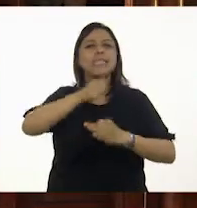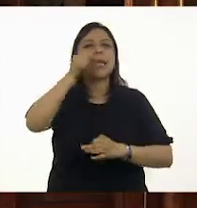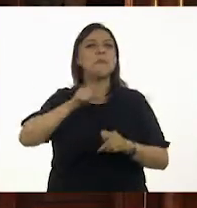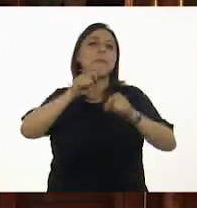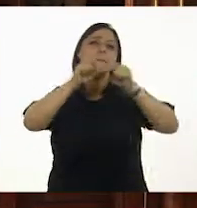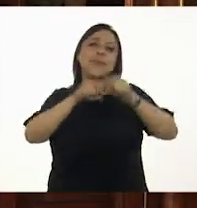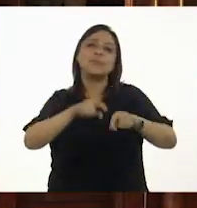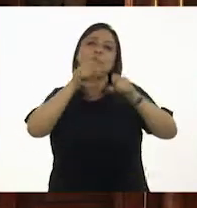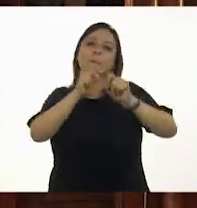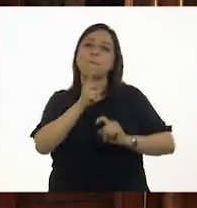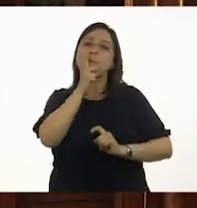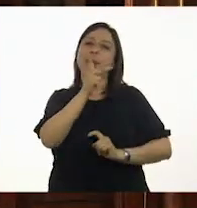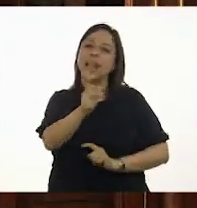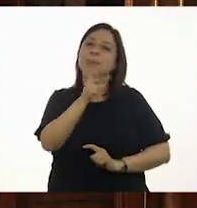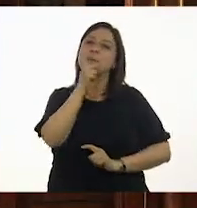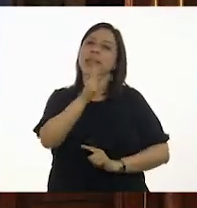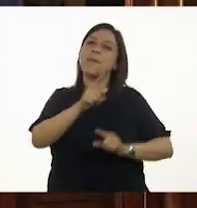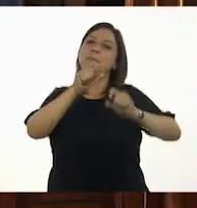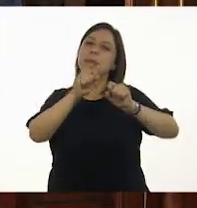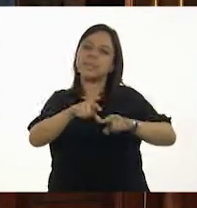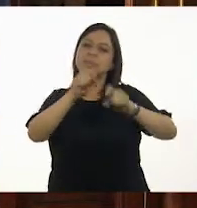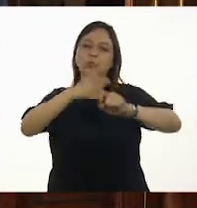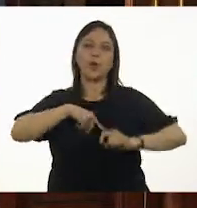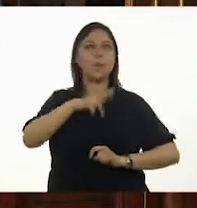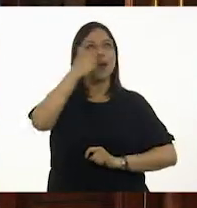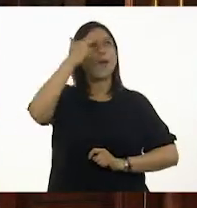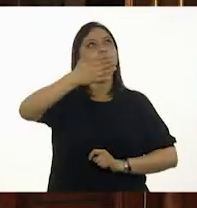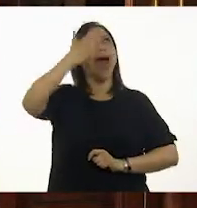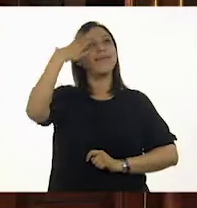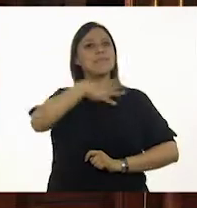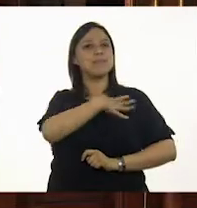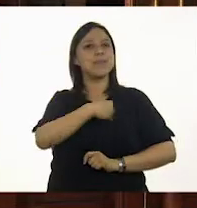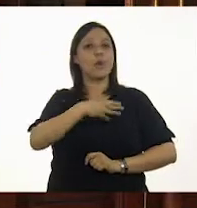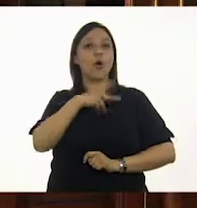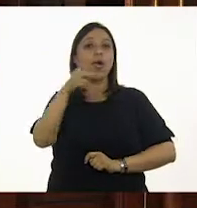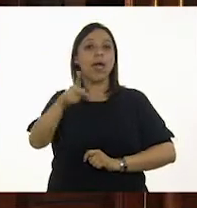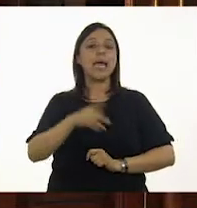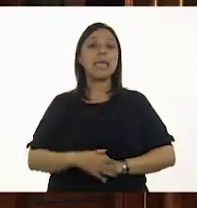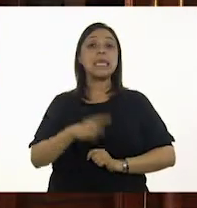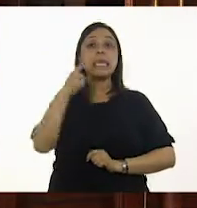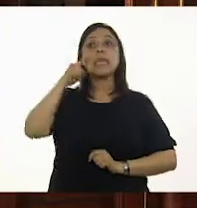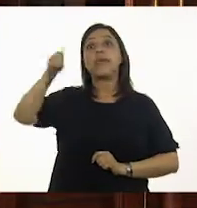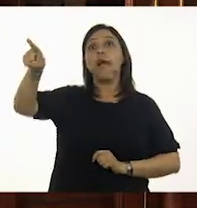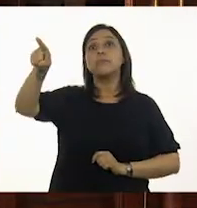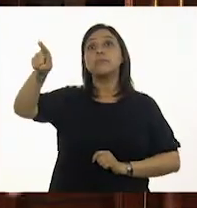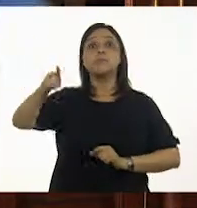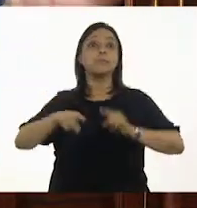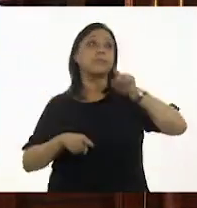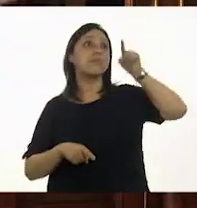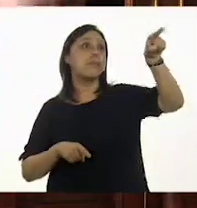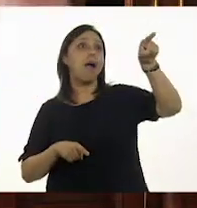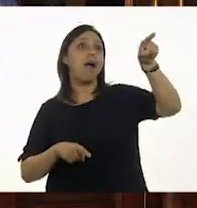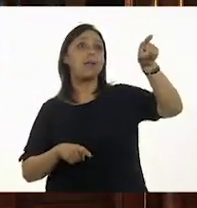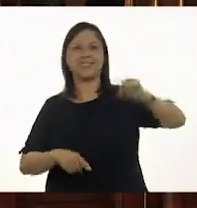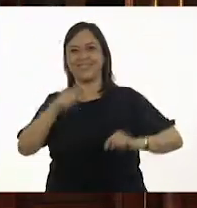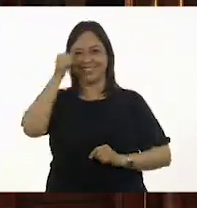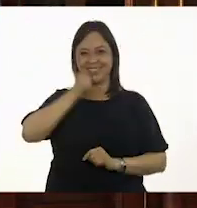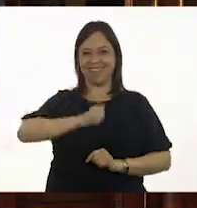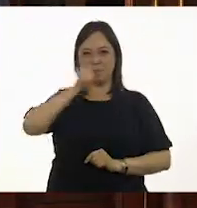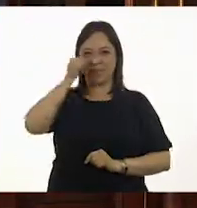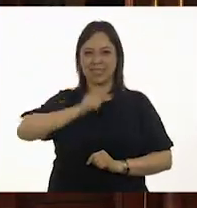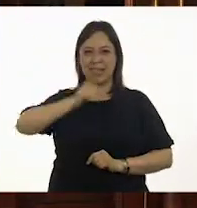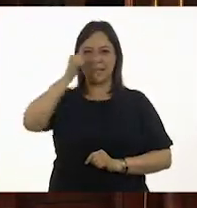digamos, ¿no? Yo me acuerdo de mi hijo que decía, su palabra era ía, ¿no? Pero en todos los tonos que se puedan,